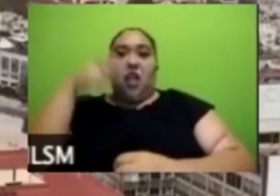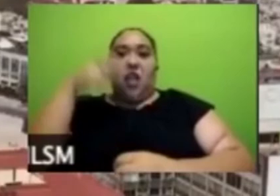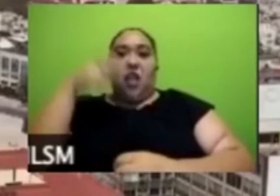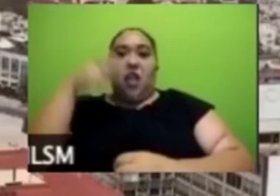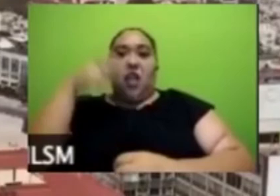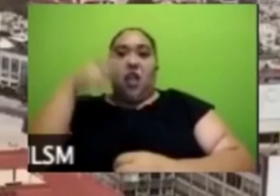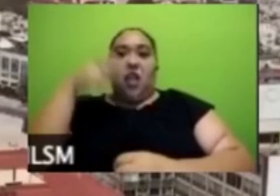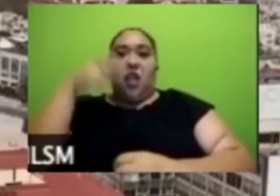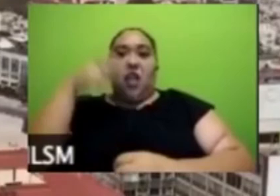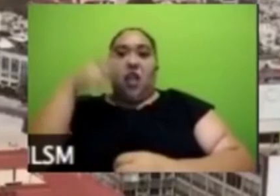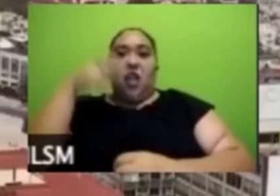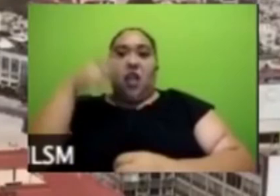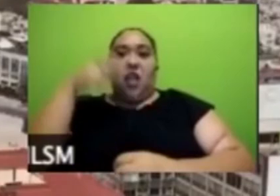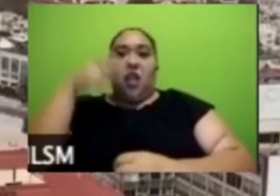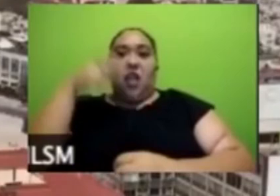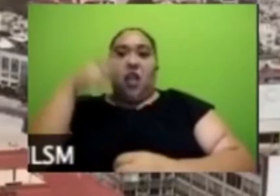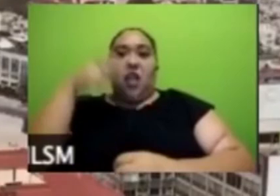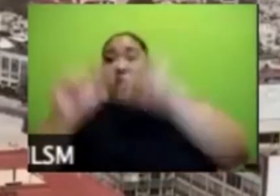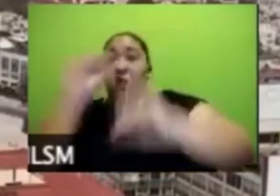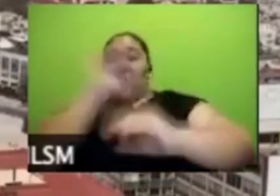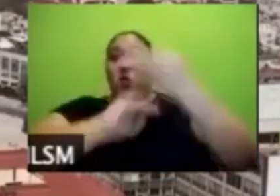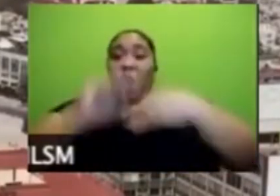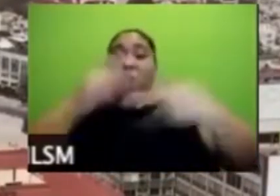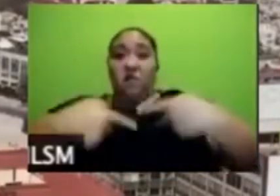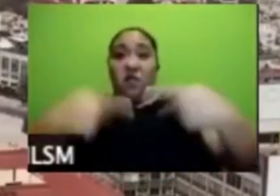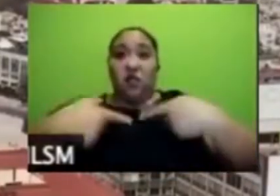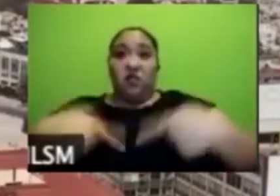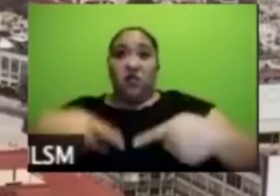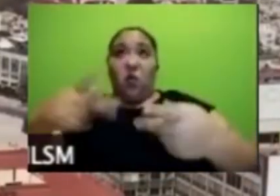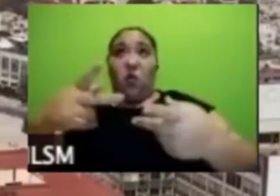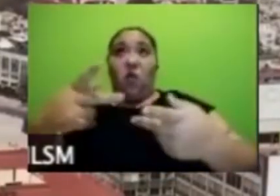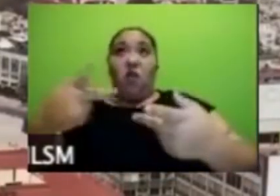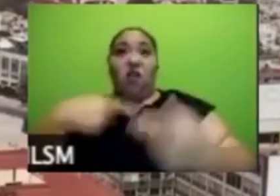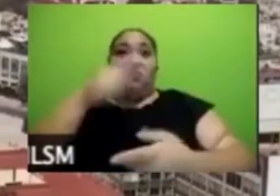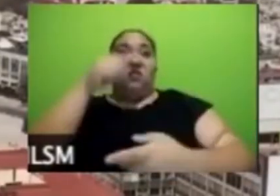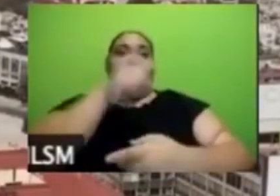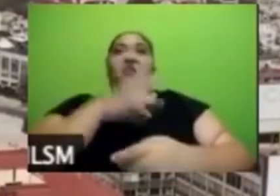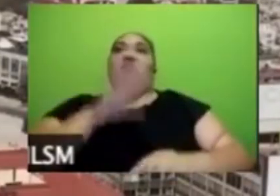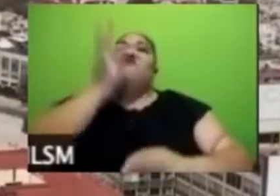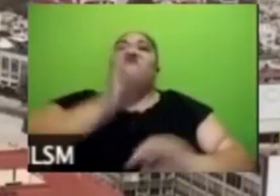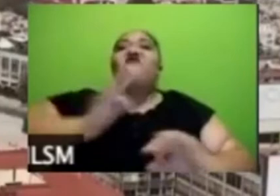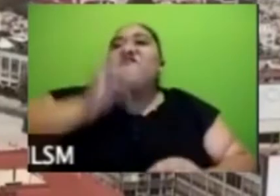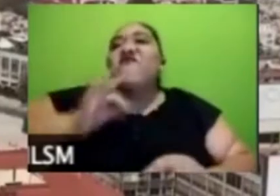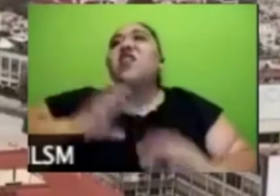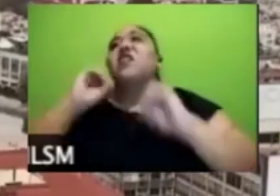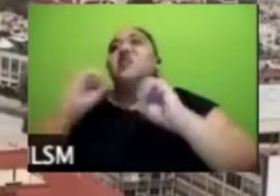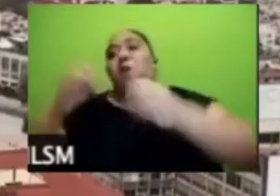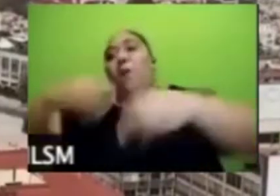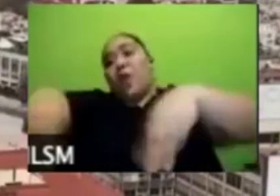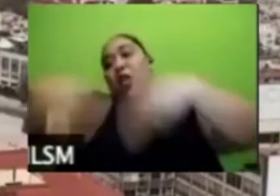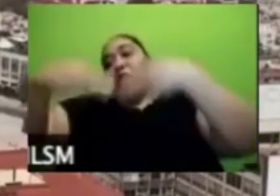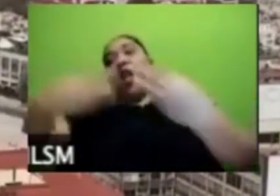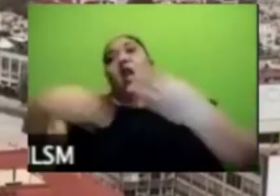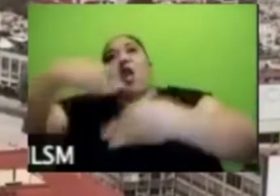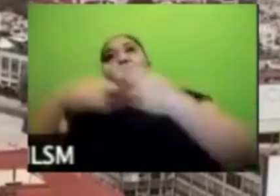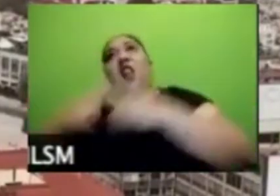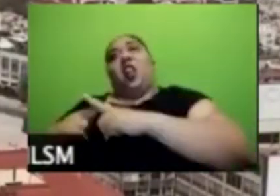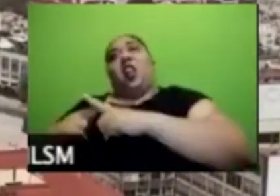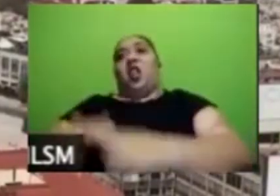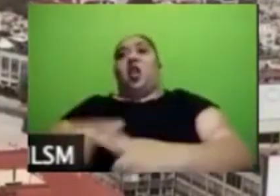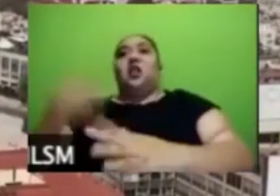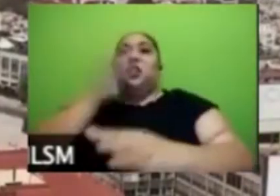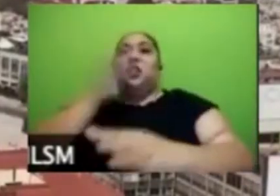gente que su miedo es más a no comer que enfermarse o su incredulidad como hemos visto de repente videos que dicen